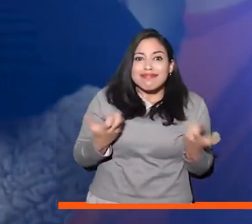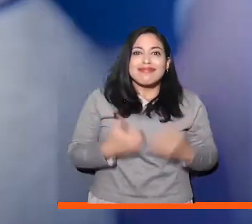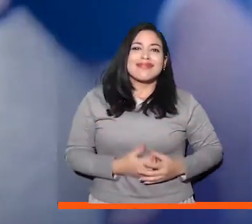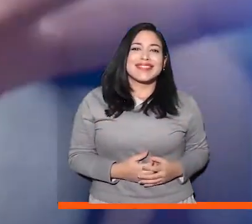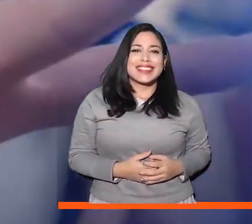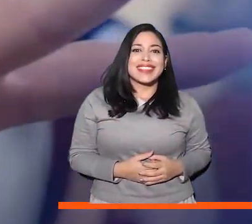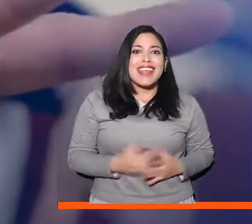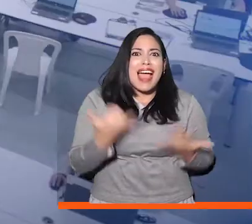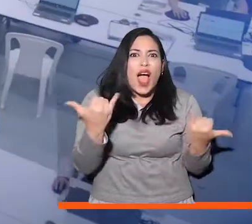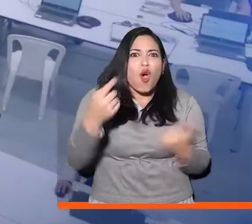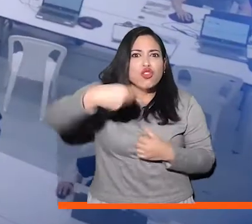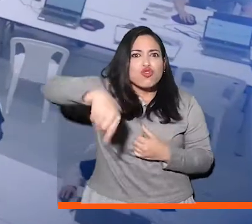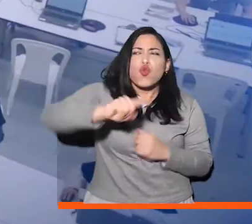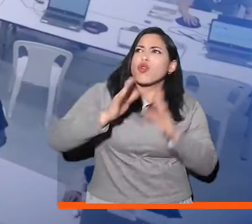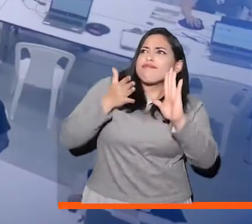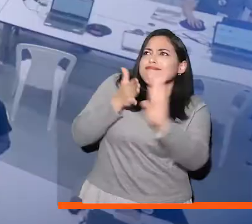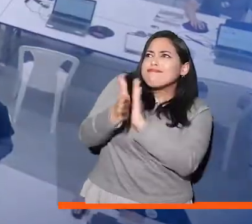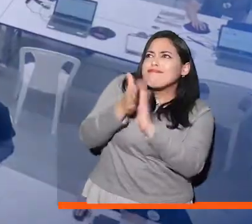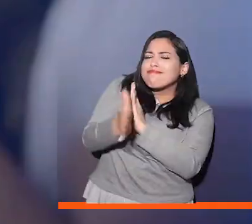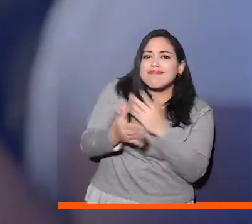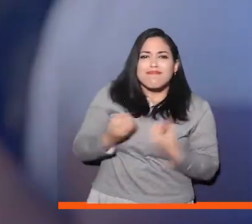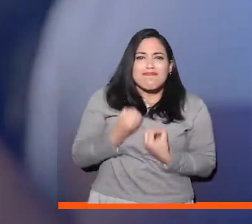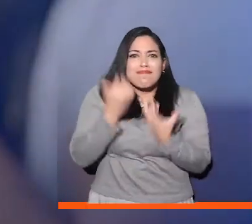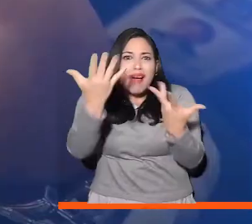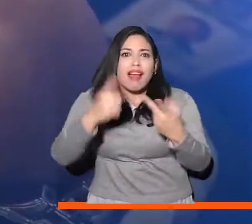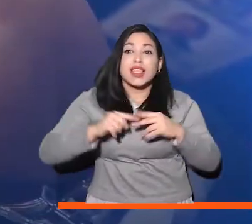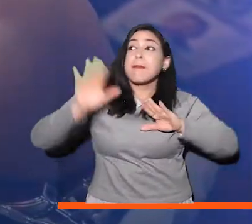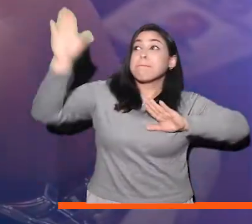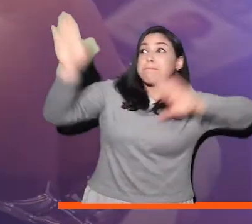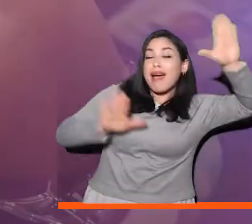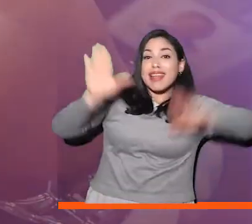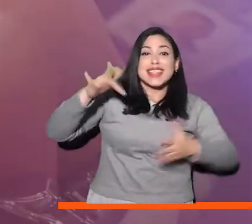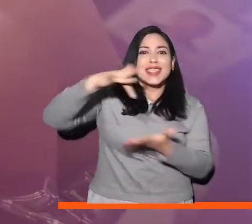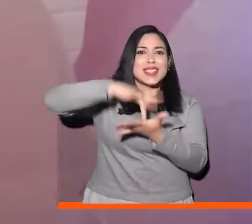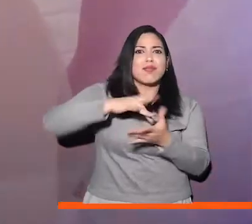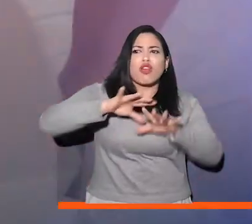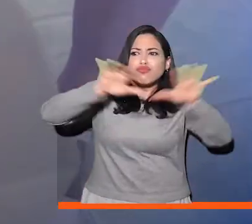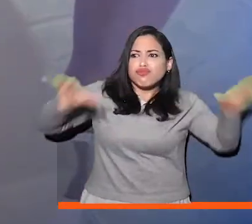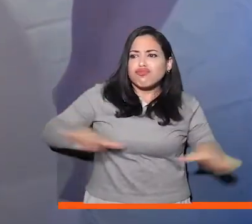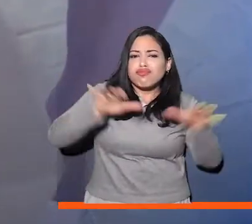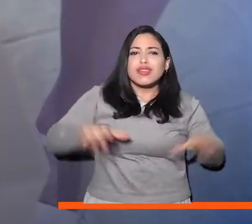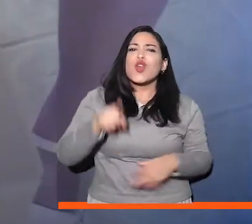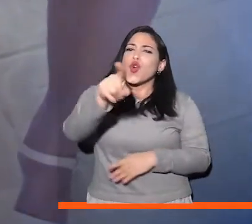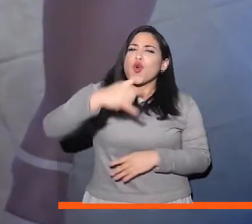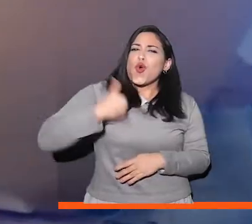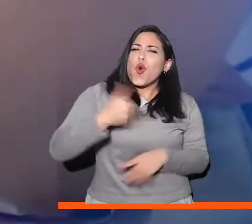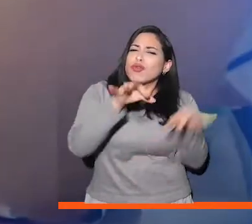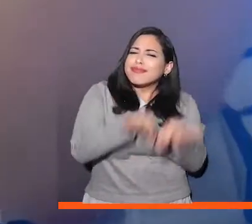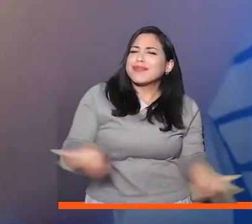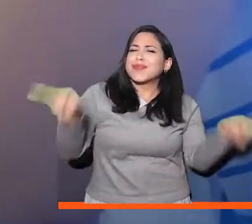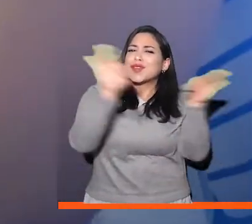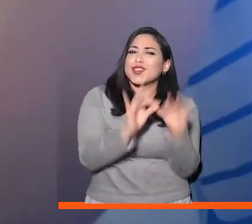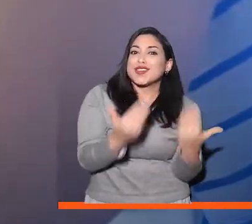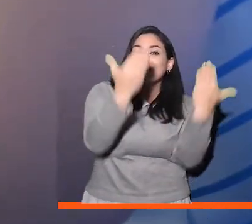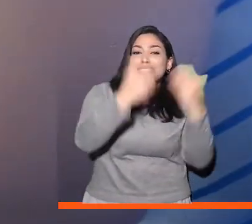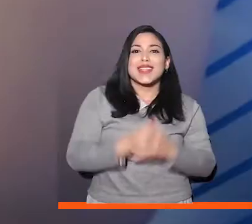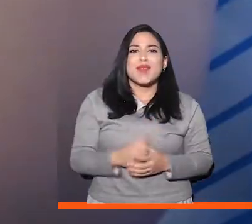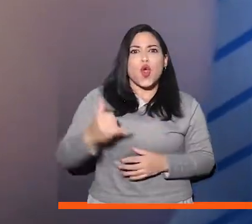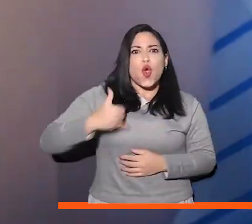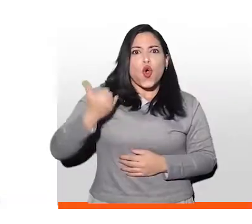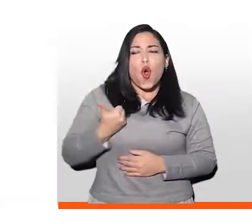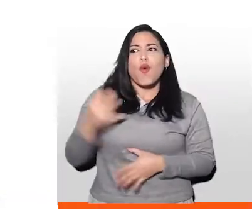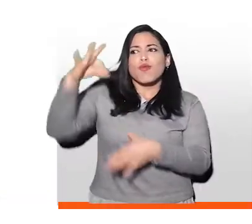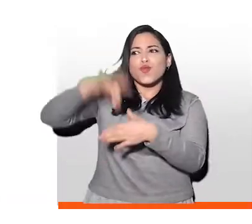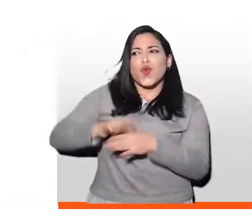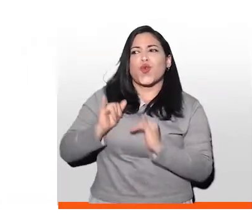consejeros de juventud Es momento de hacerte escuchar, de participar y de actuar Joven, tú cuentas